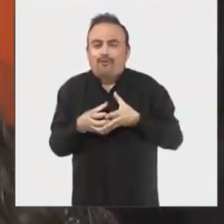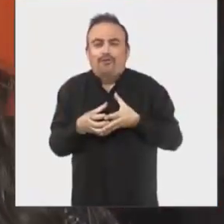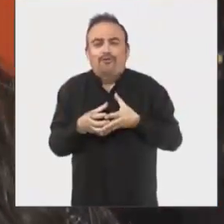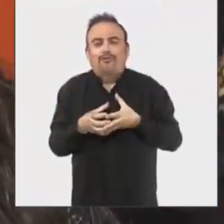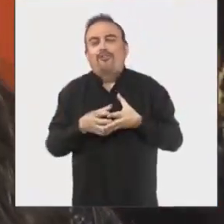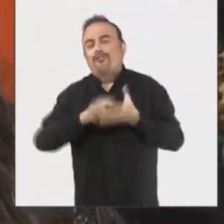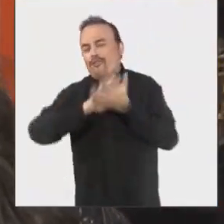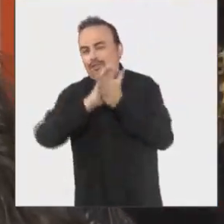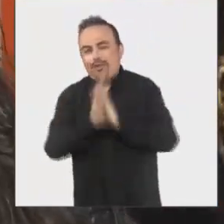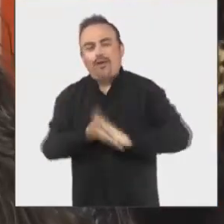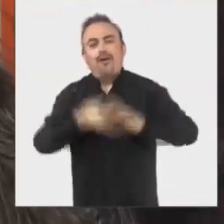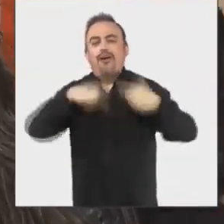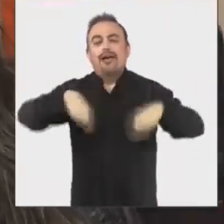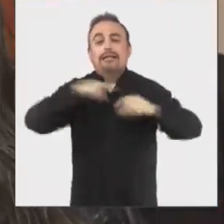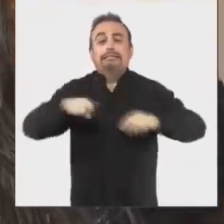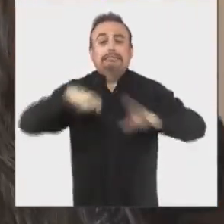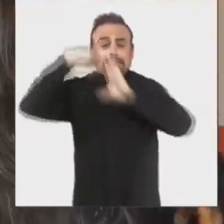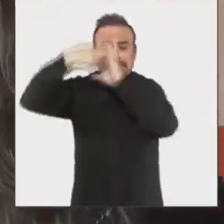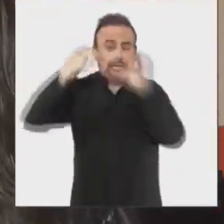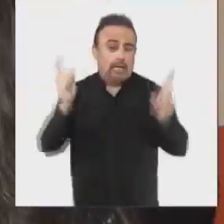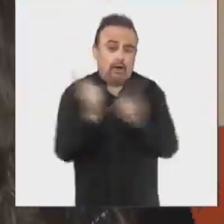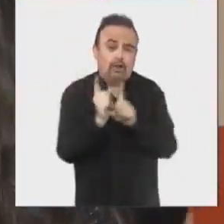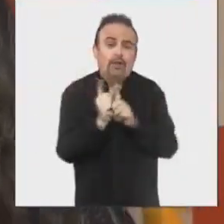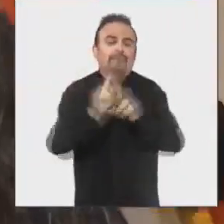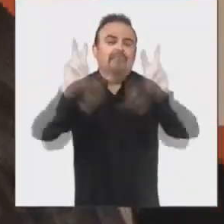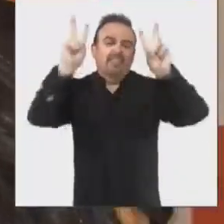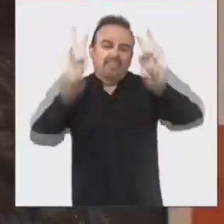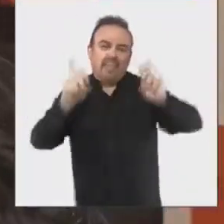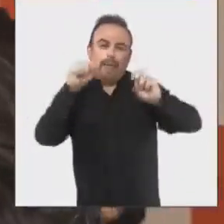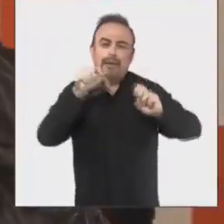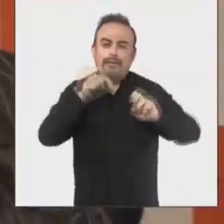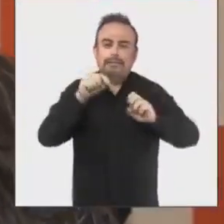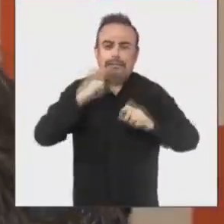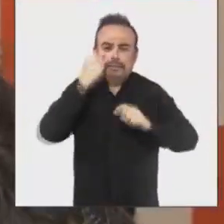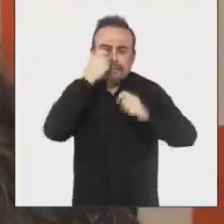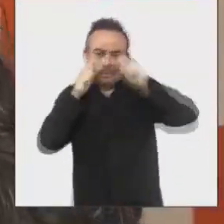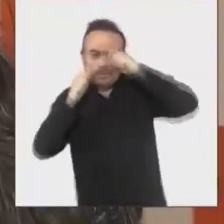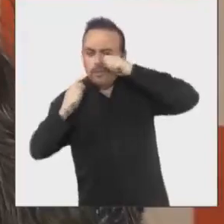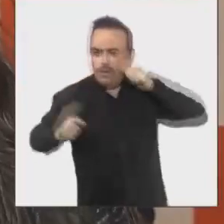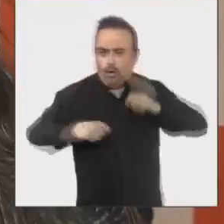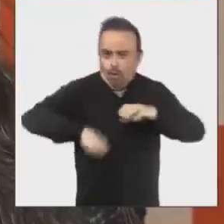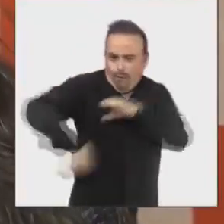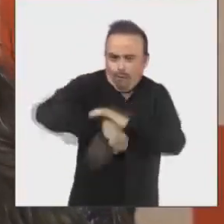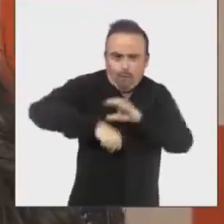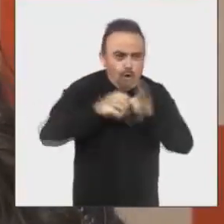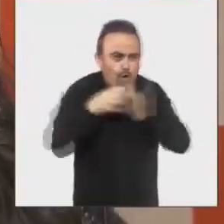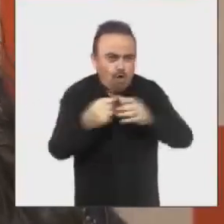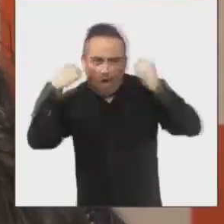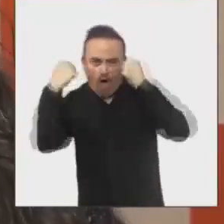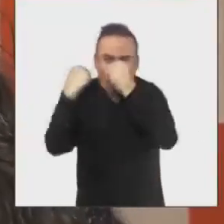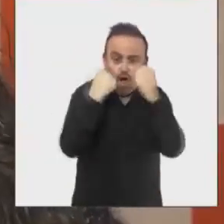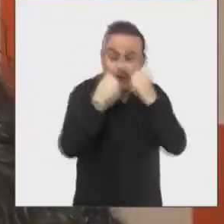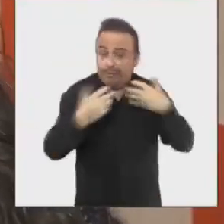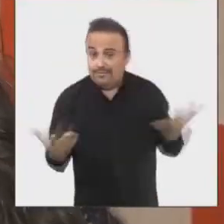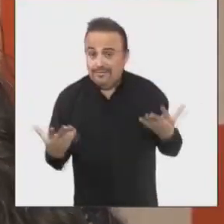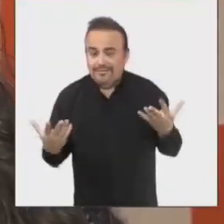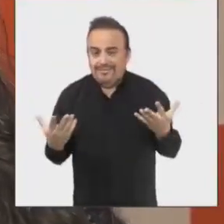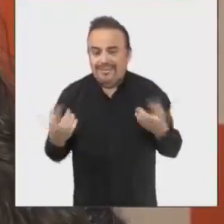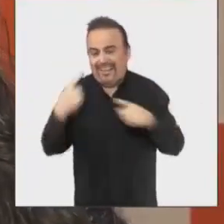cortometraje relacionado a los hinchas de equipos de fútbol. Entonces